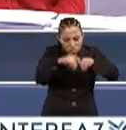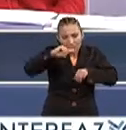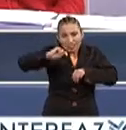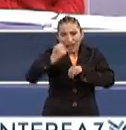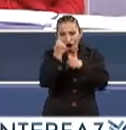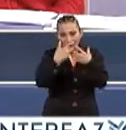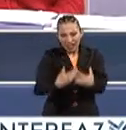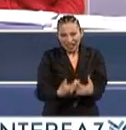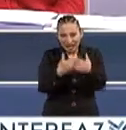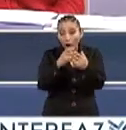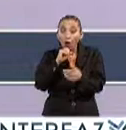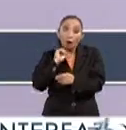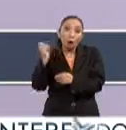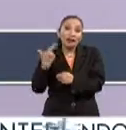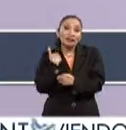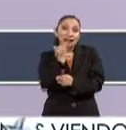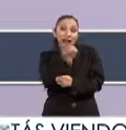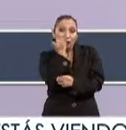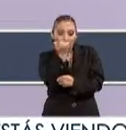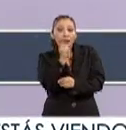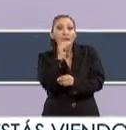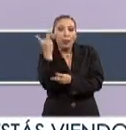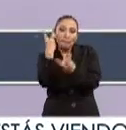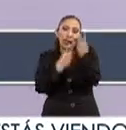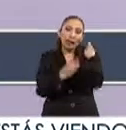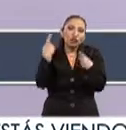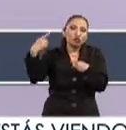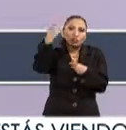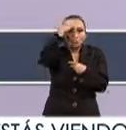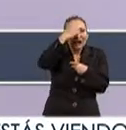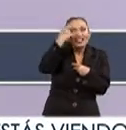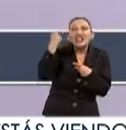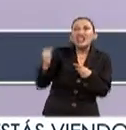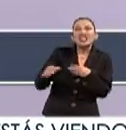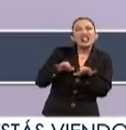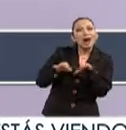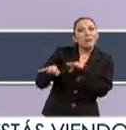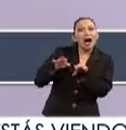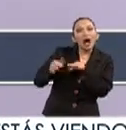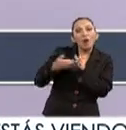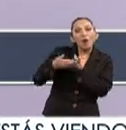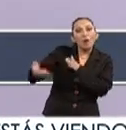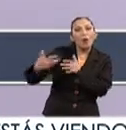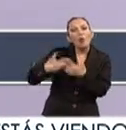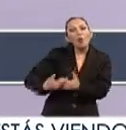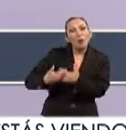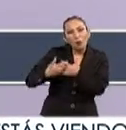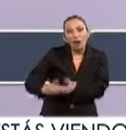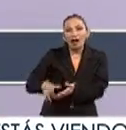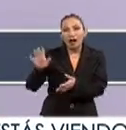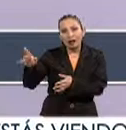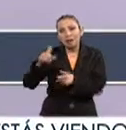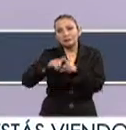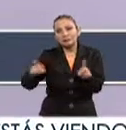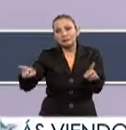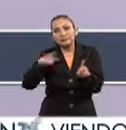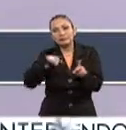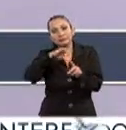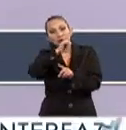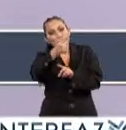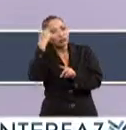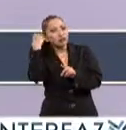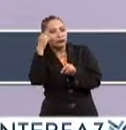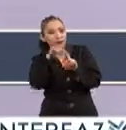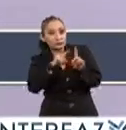y también egresados que vienen a compartirnos un poco su experiencia que han tenido en la industria. Básicamente, el diferenciador con otros